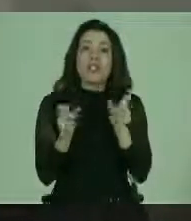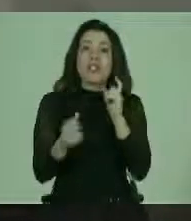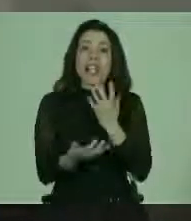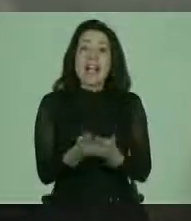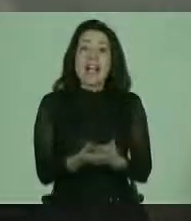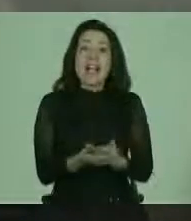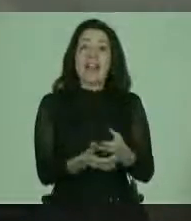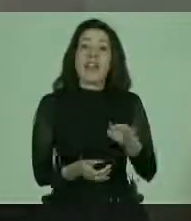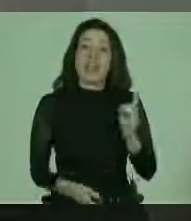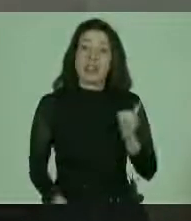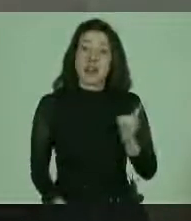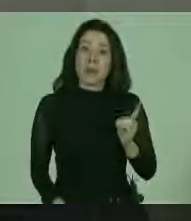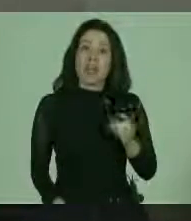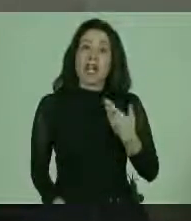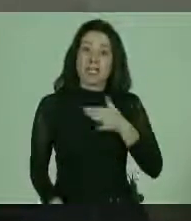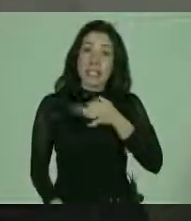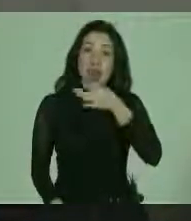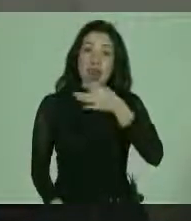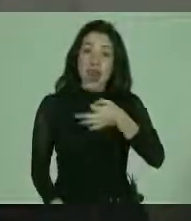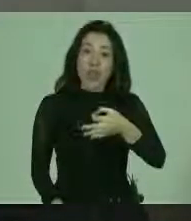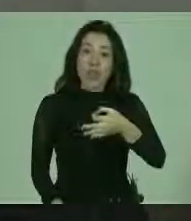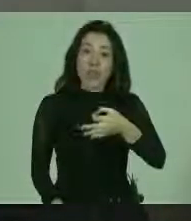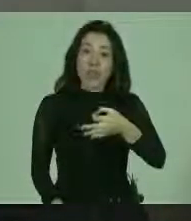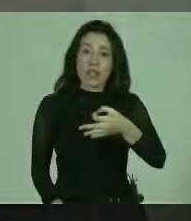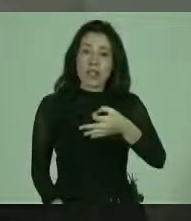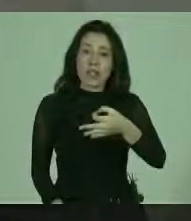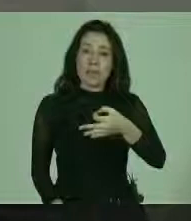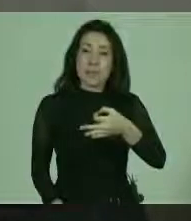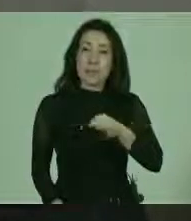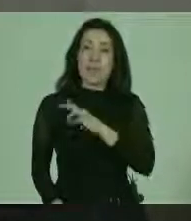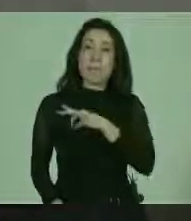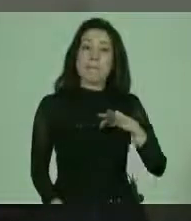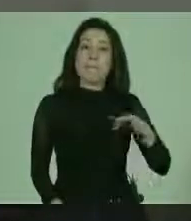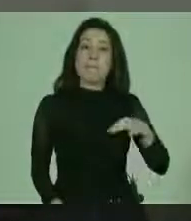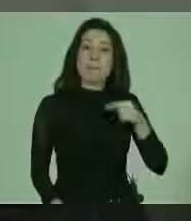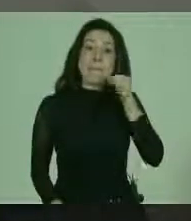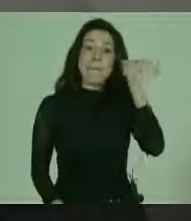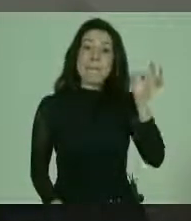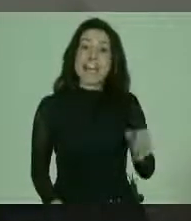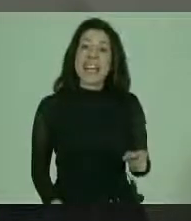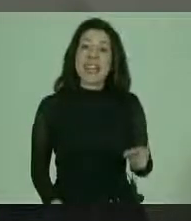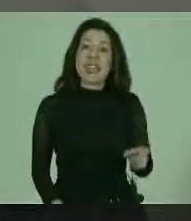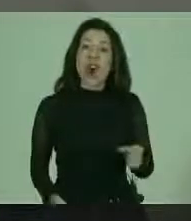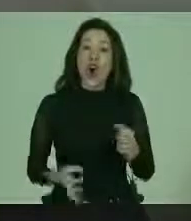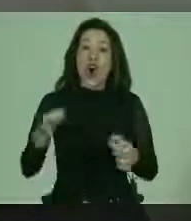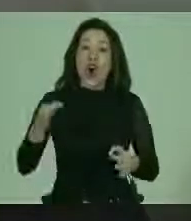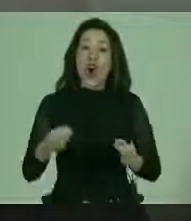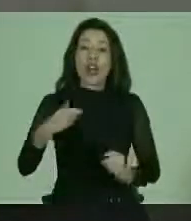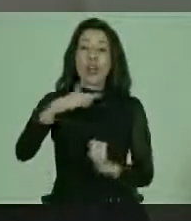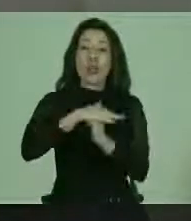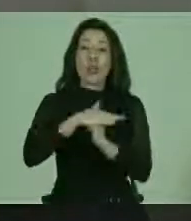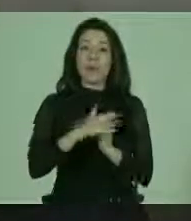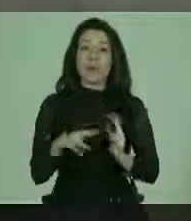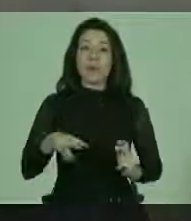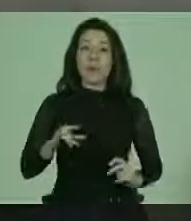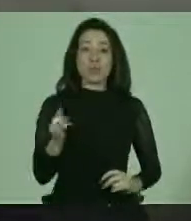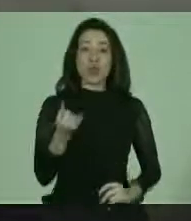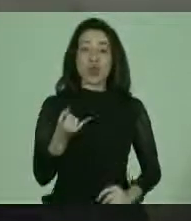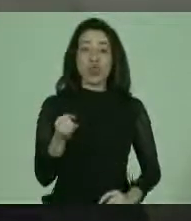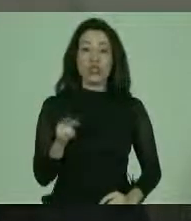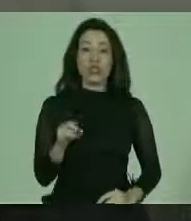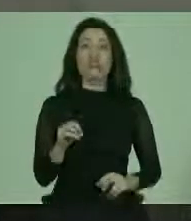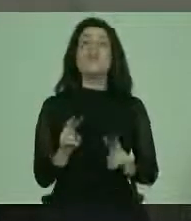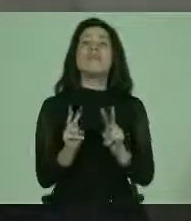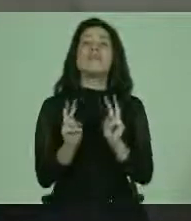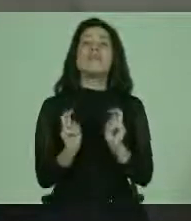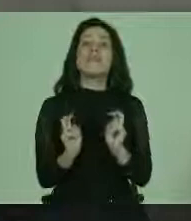situación de discapacidad. Ya lo señalaba el Ministro de la Corte Suprema, don Sergio Muñoz, en torno a,